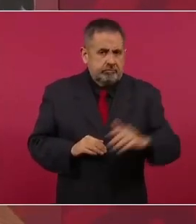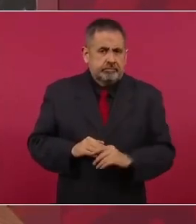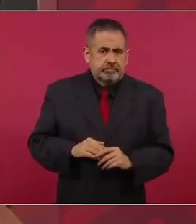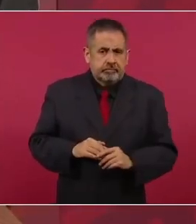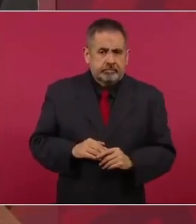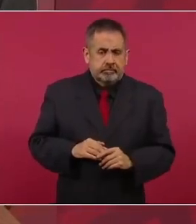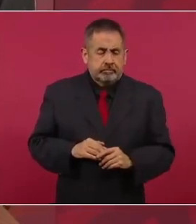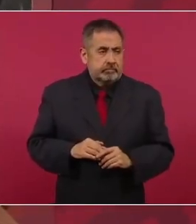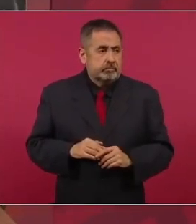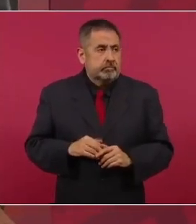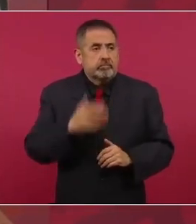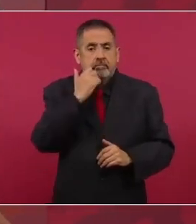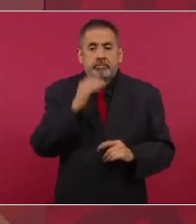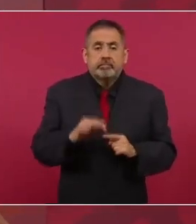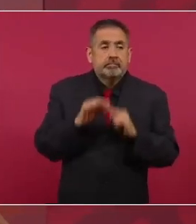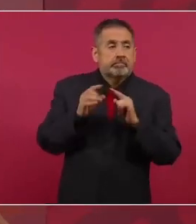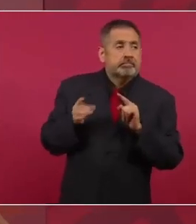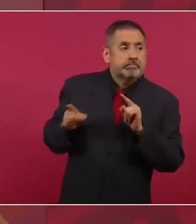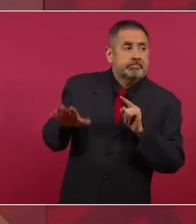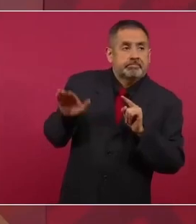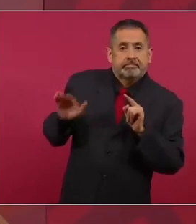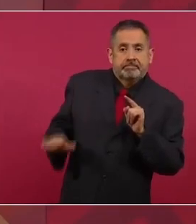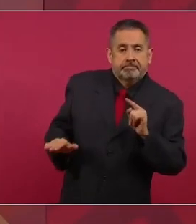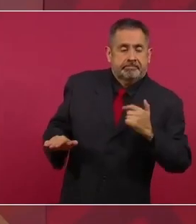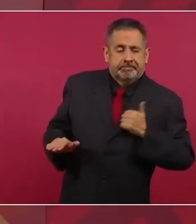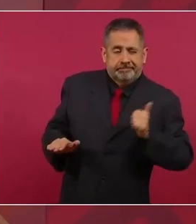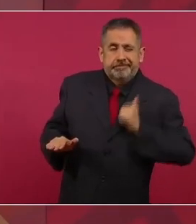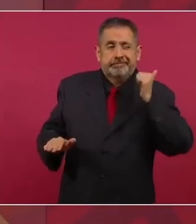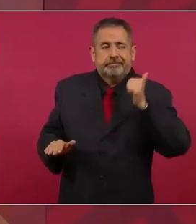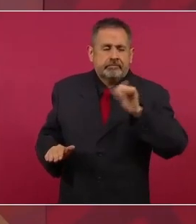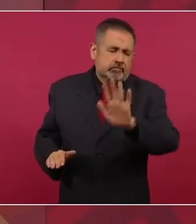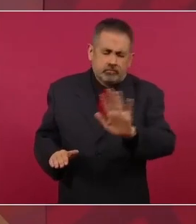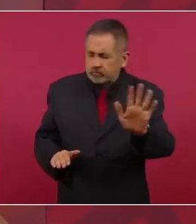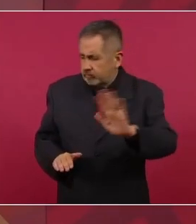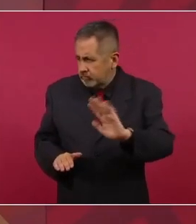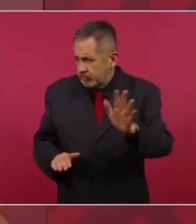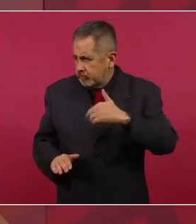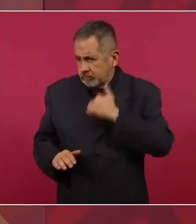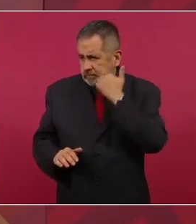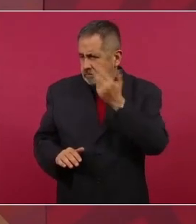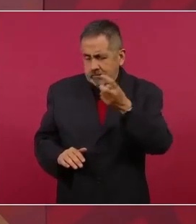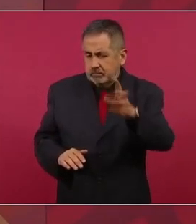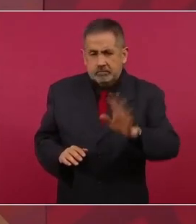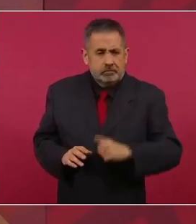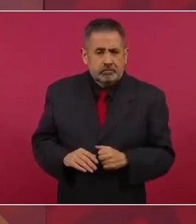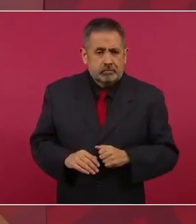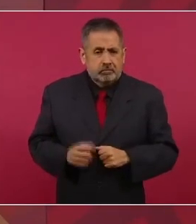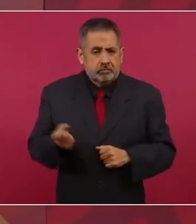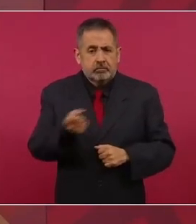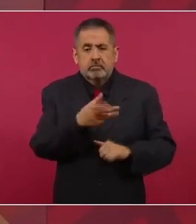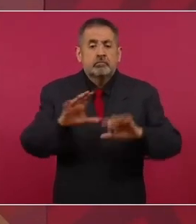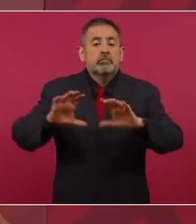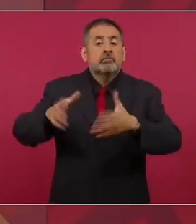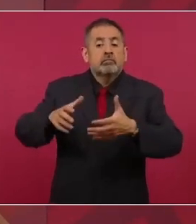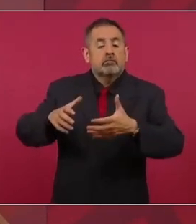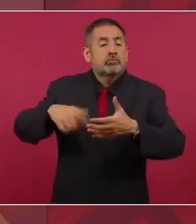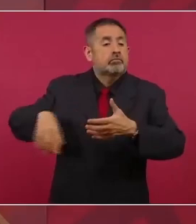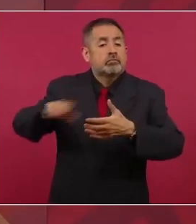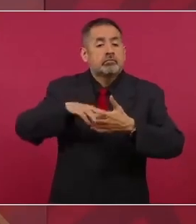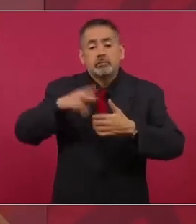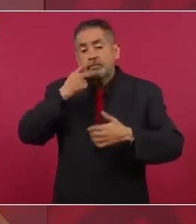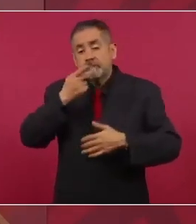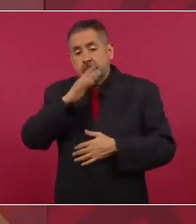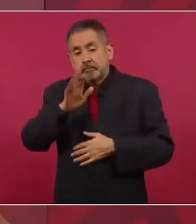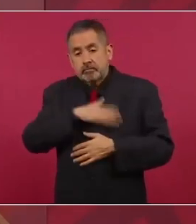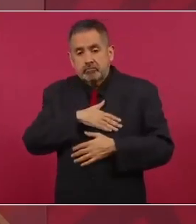trato preferencial, privilegios, porque hay comunidades hispanas que tienen